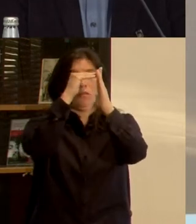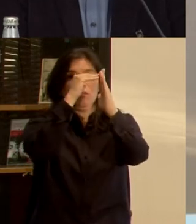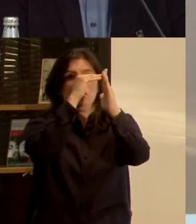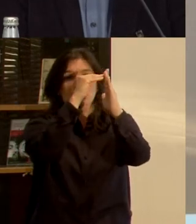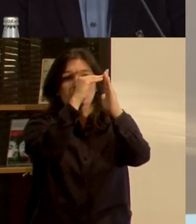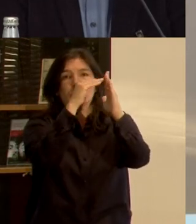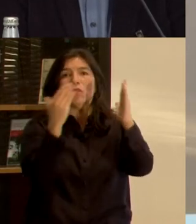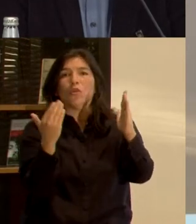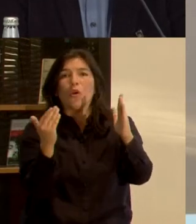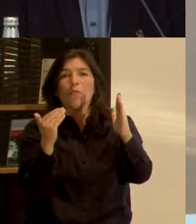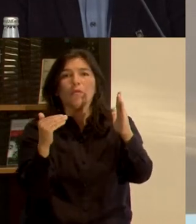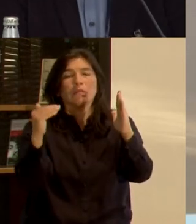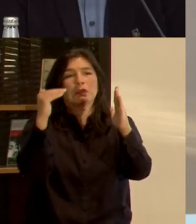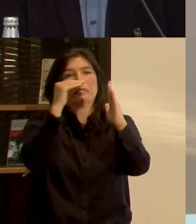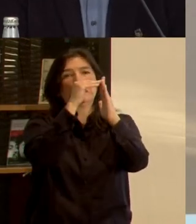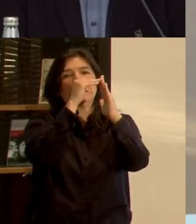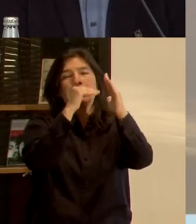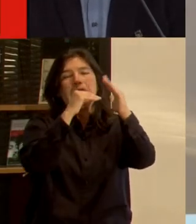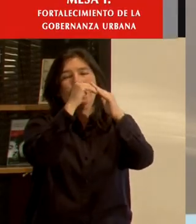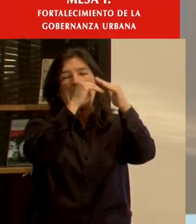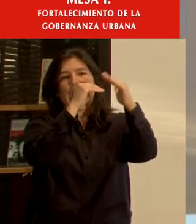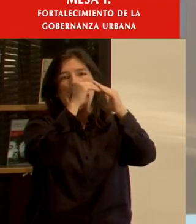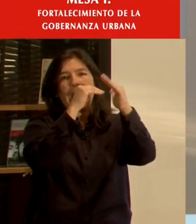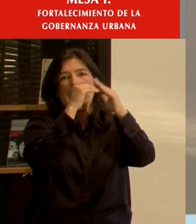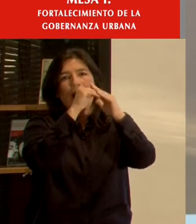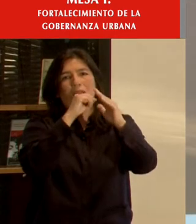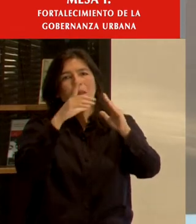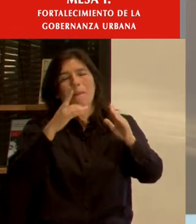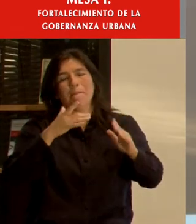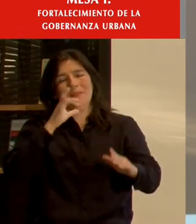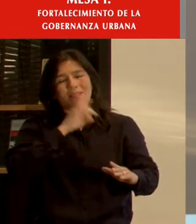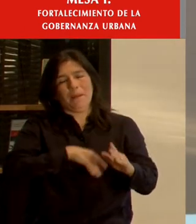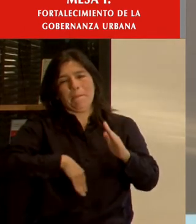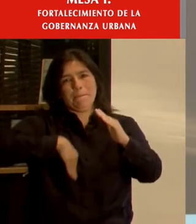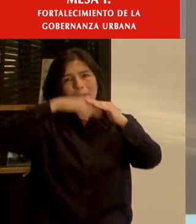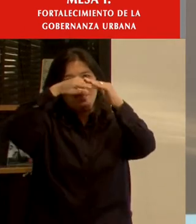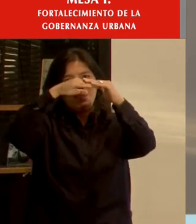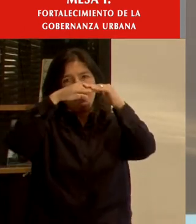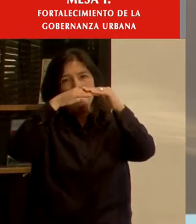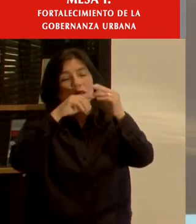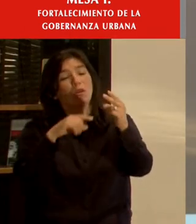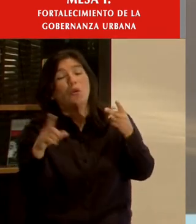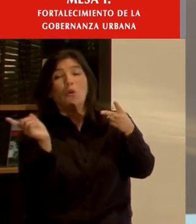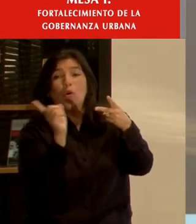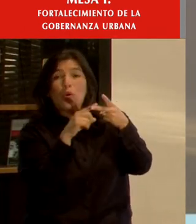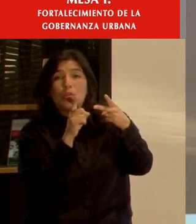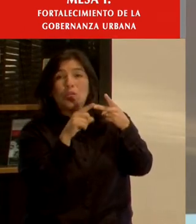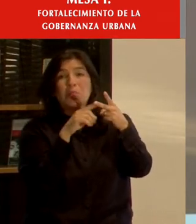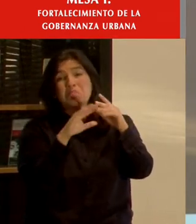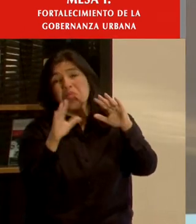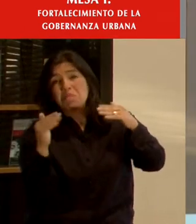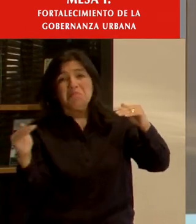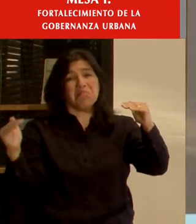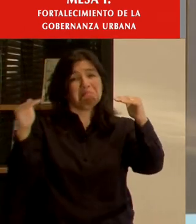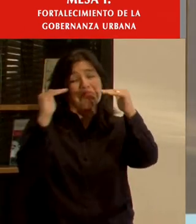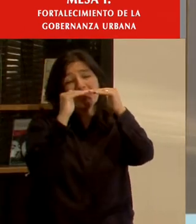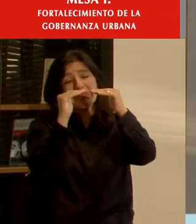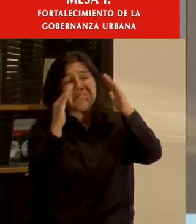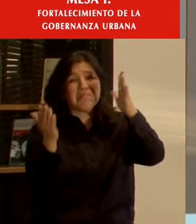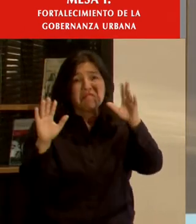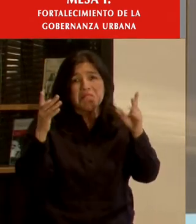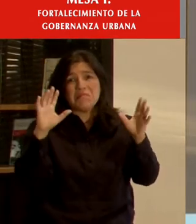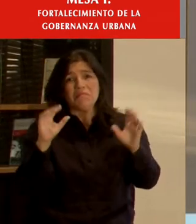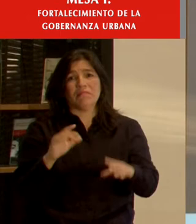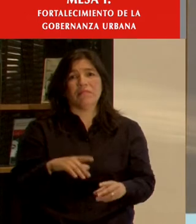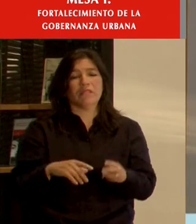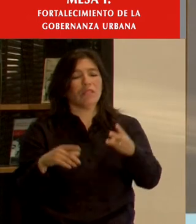con estándares altos en relación a la media nacional. Aquellos que más o menos están en un rango promedio, es decir, similar al país.